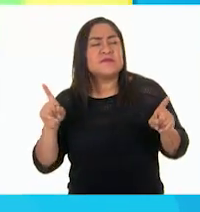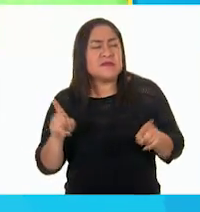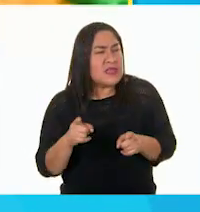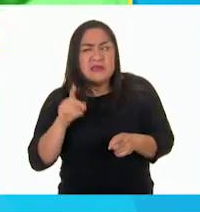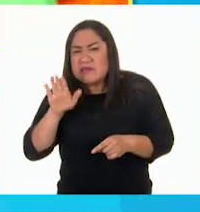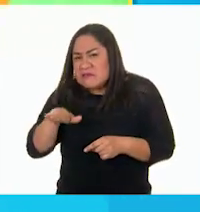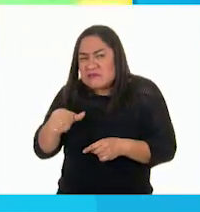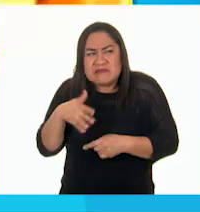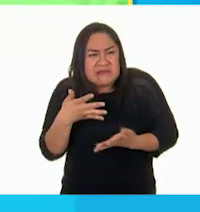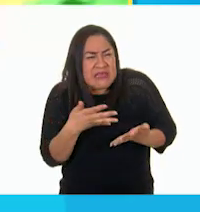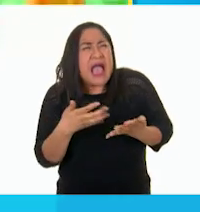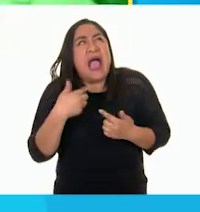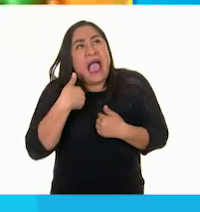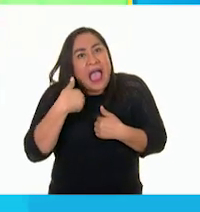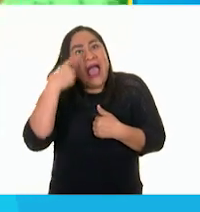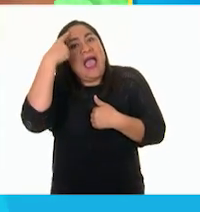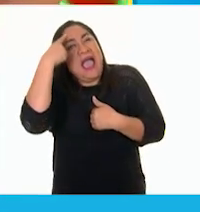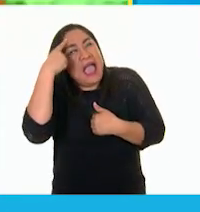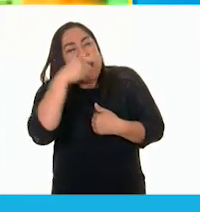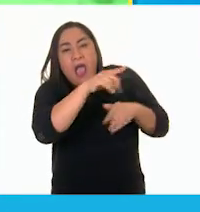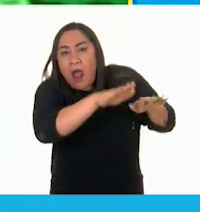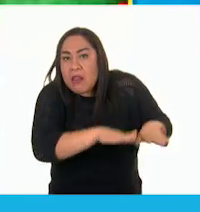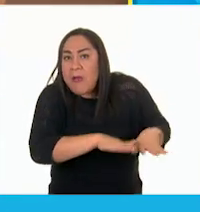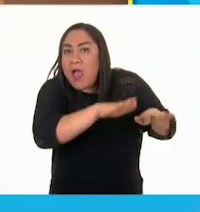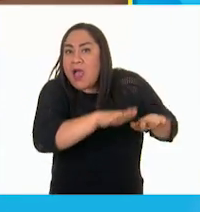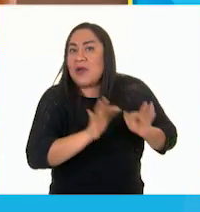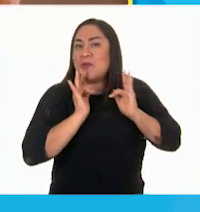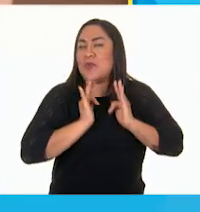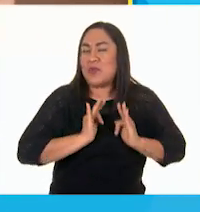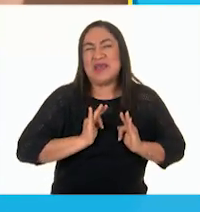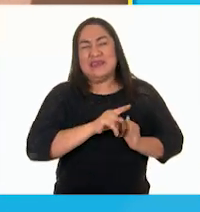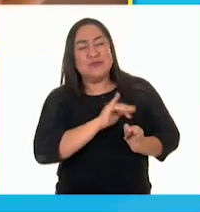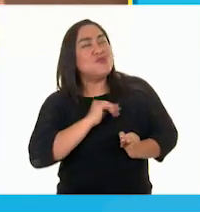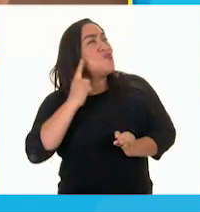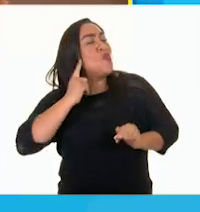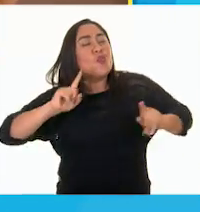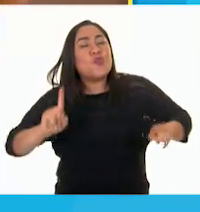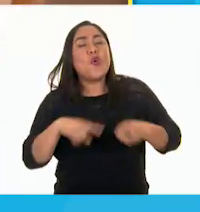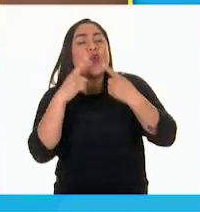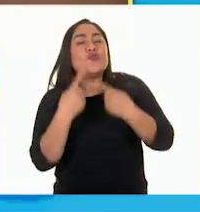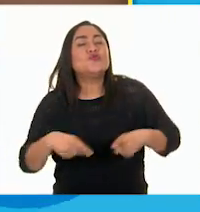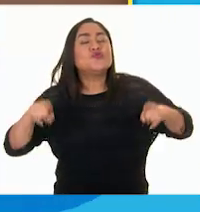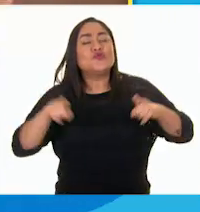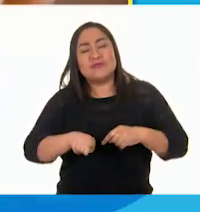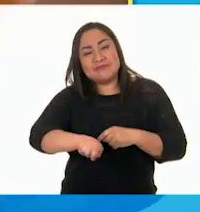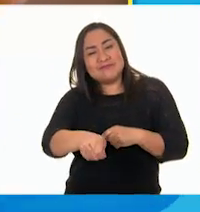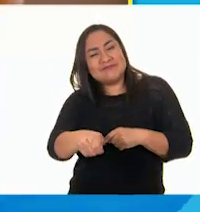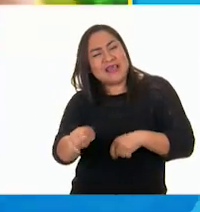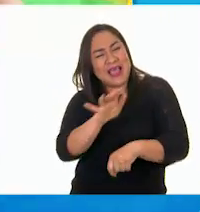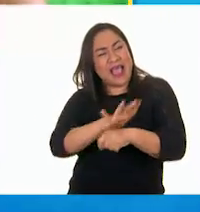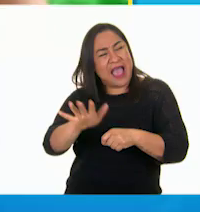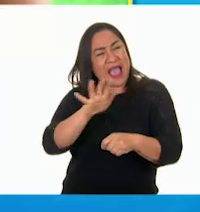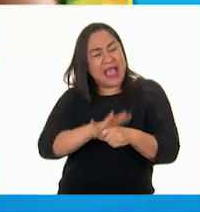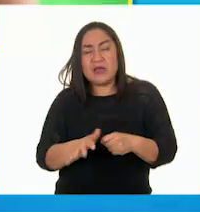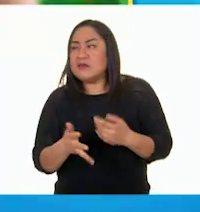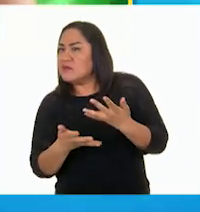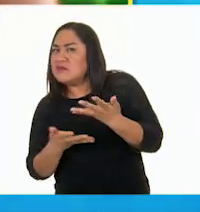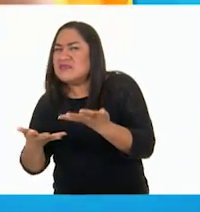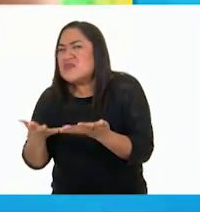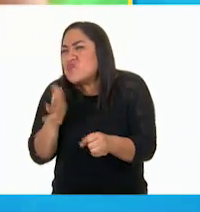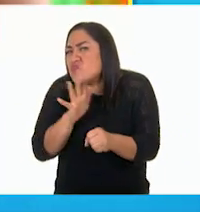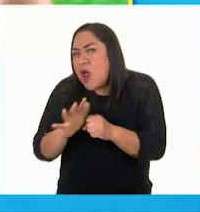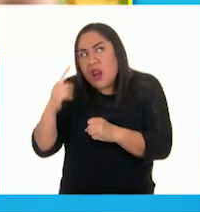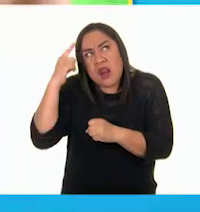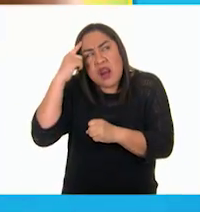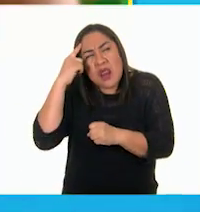Lucy ya sé qué hacer para poder calmarlo. Pon algo de música en el estéreo del auto. Alá, no sé